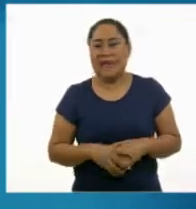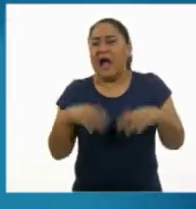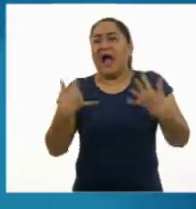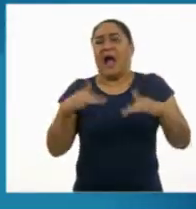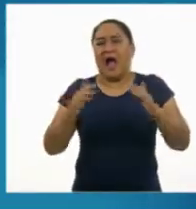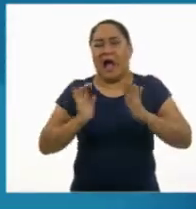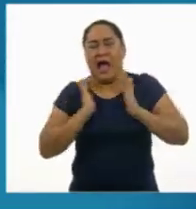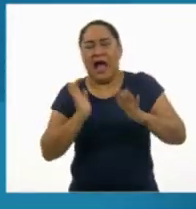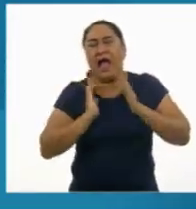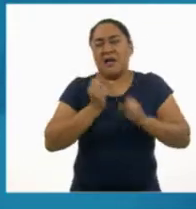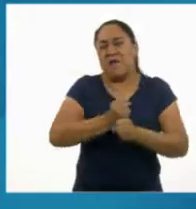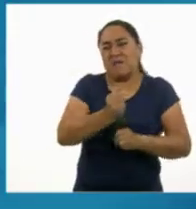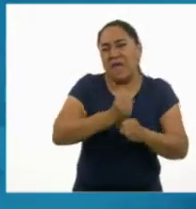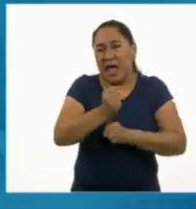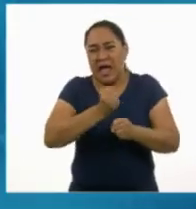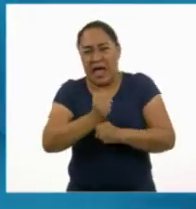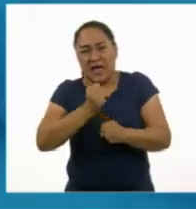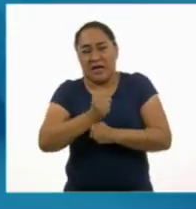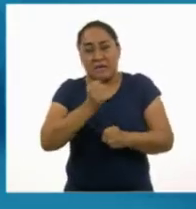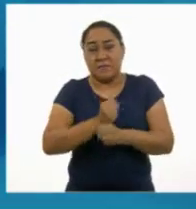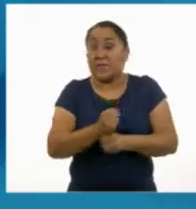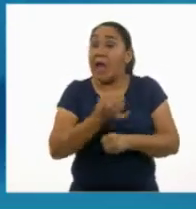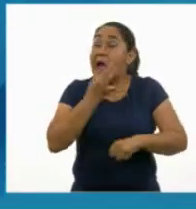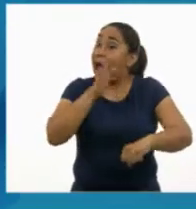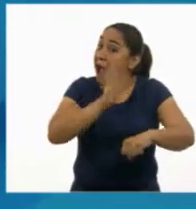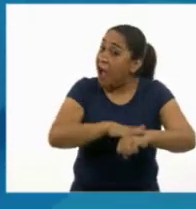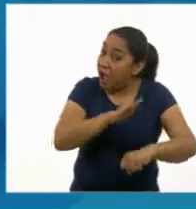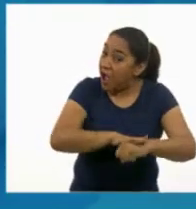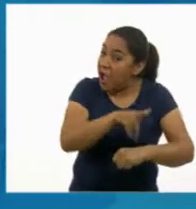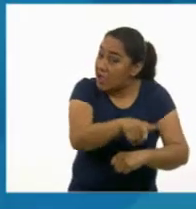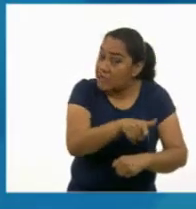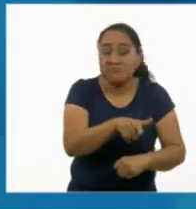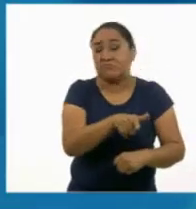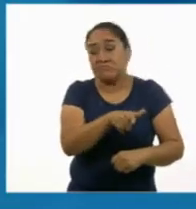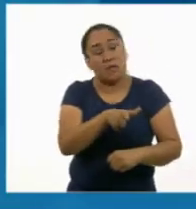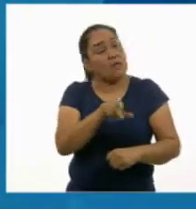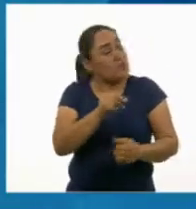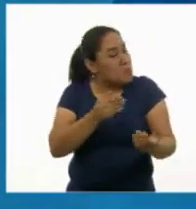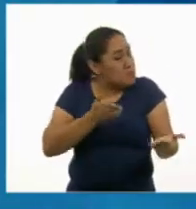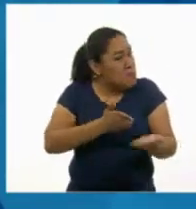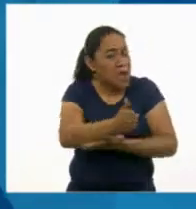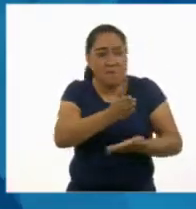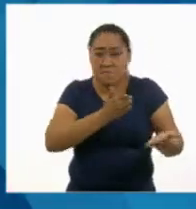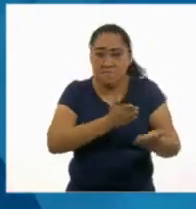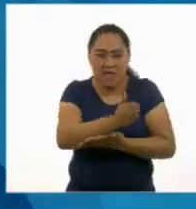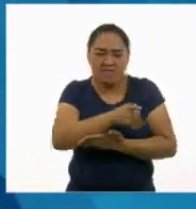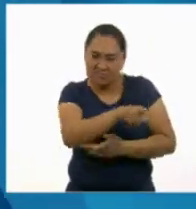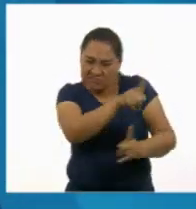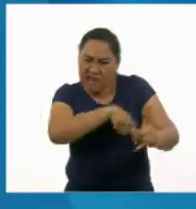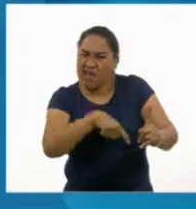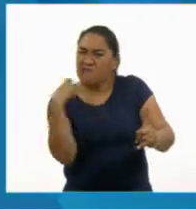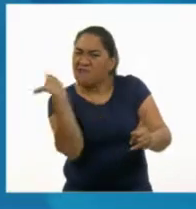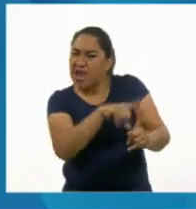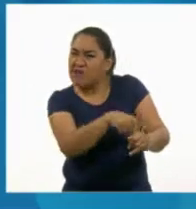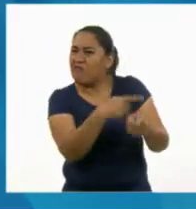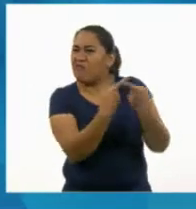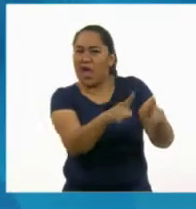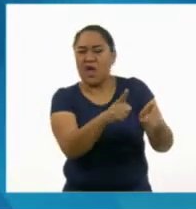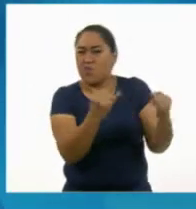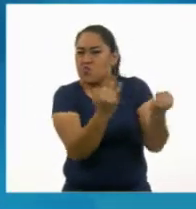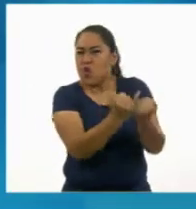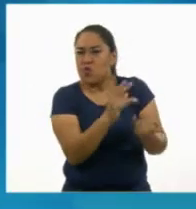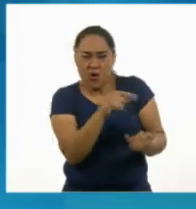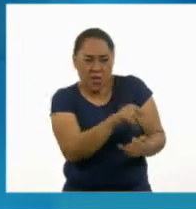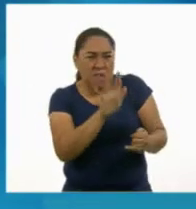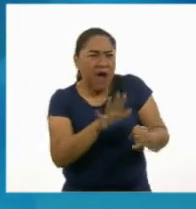pero paren! ¡Paren! ¡Paren! ¡Paren! ¡Que me duelen! ¡Escucha, Guante! No nos gusta que te metas en nuestras cosas porque eres feo y diferente. ¡Eres un